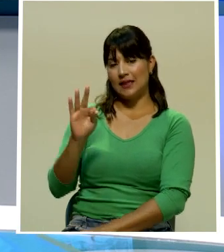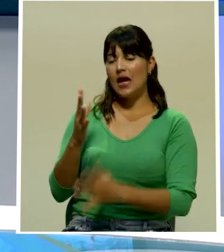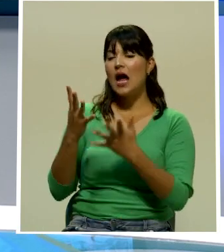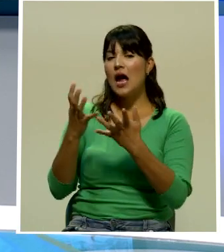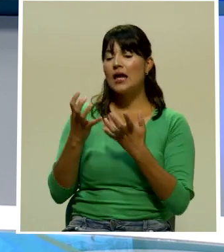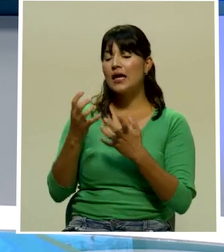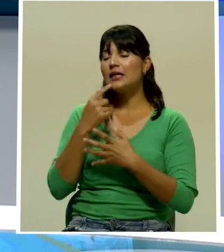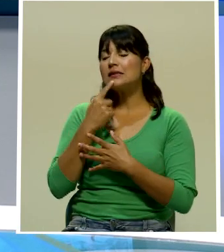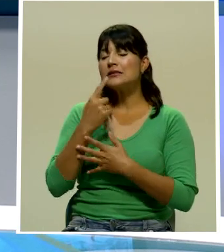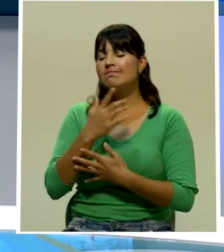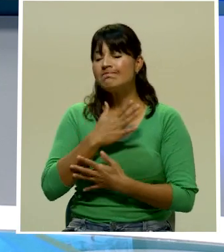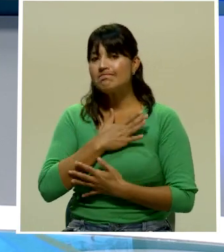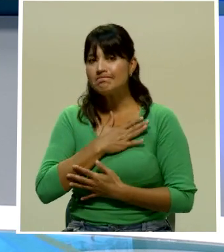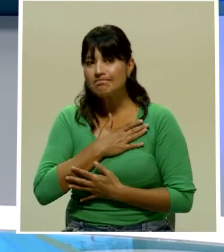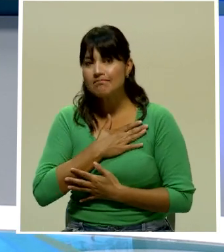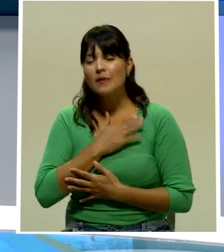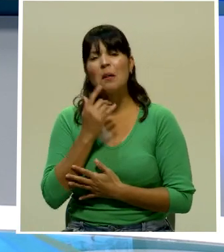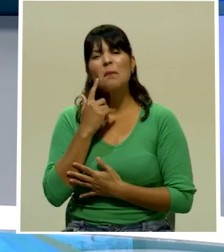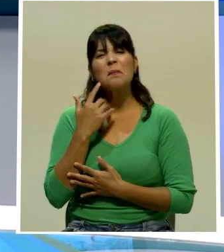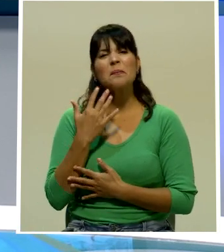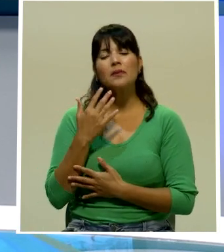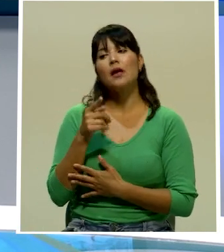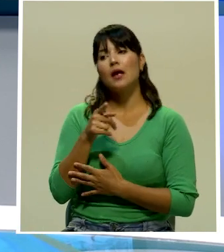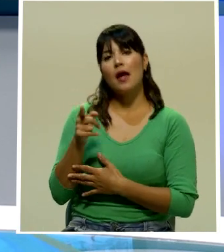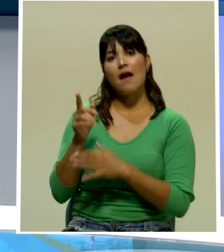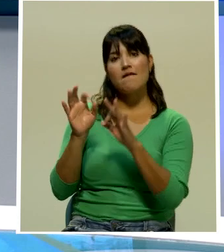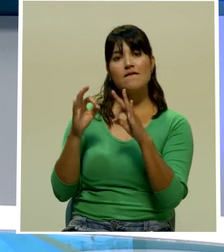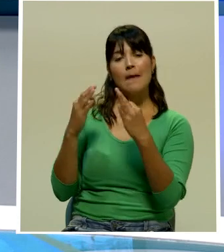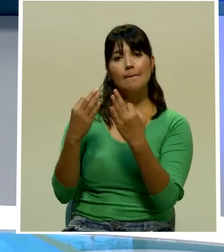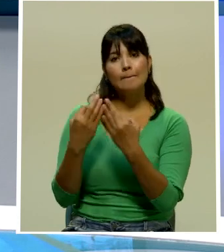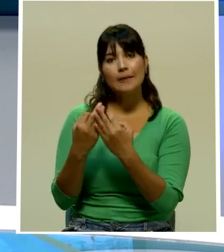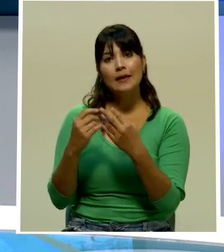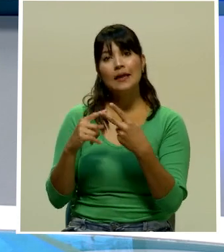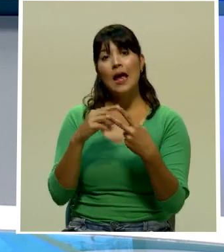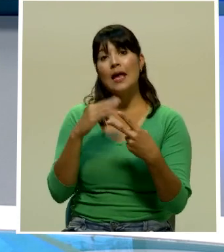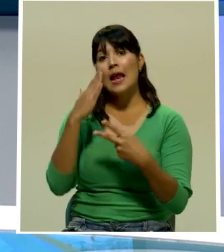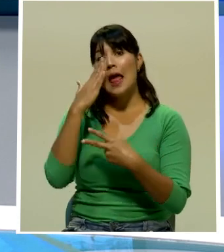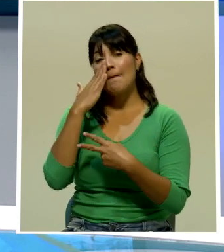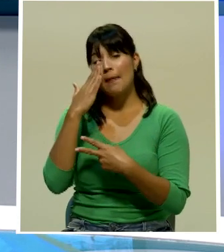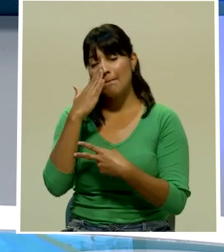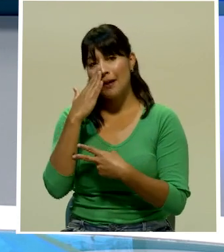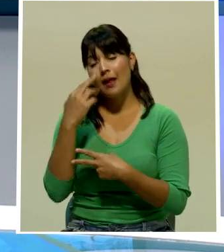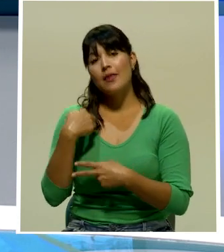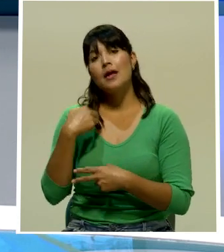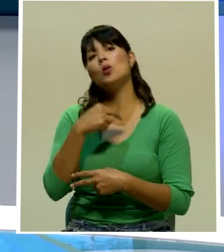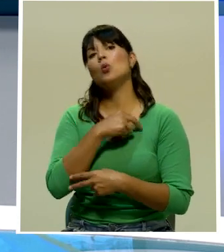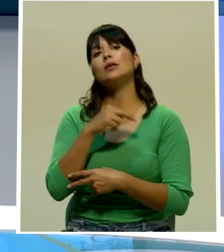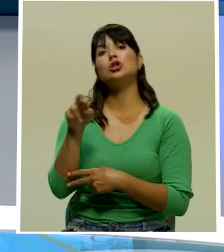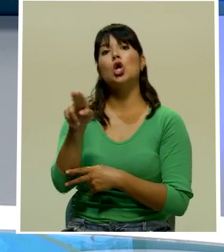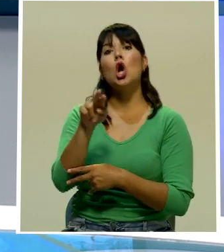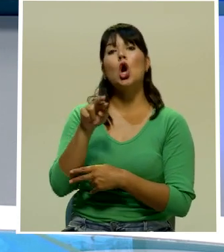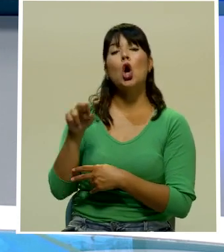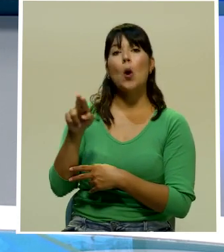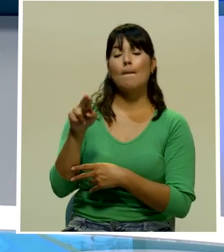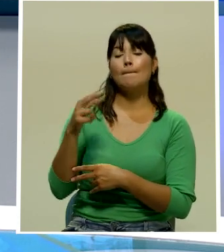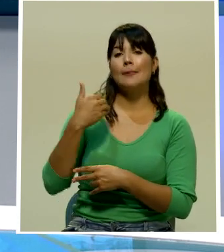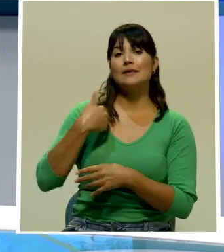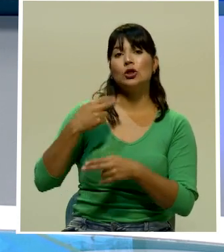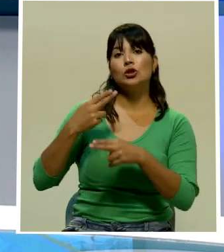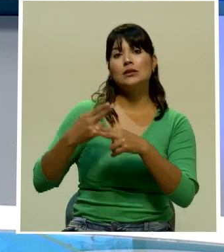sentido pésame a la familia y a la madre de nuestro compañero Luis Ledesma Blanco,